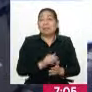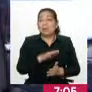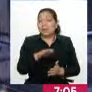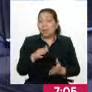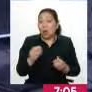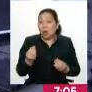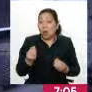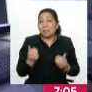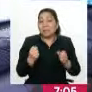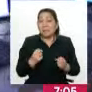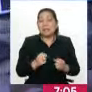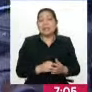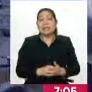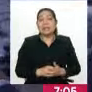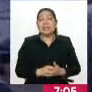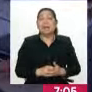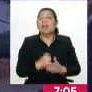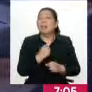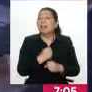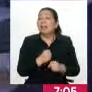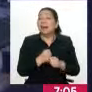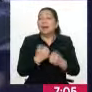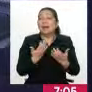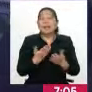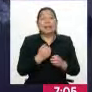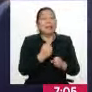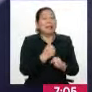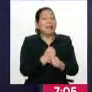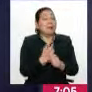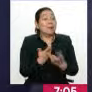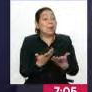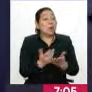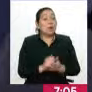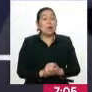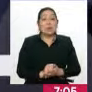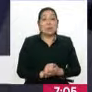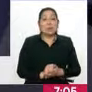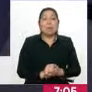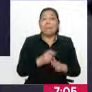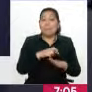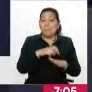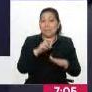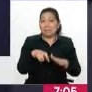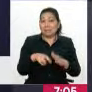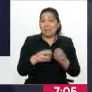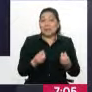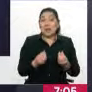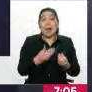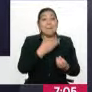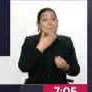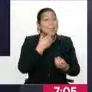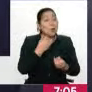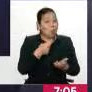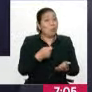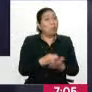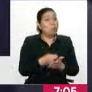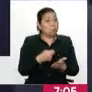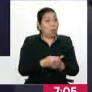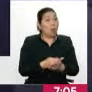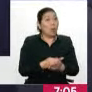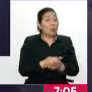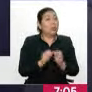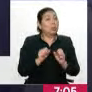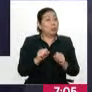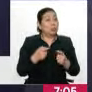chicos que están justamente desempeñando esa función en una de las profesiones también que es una de las mejores remuneradas también del